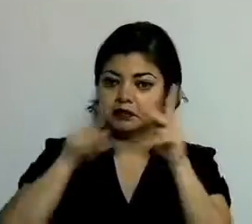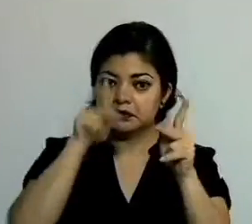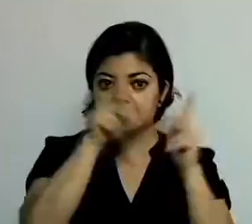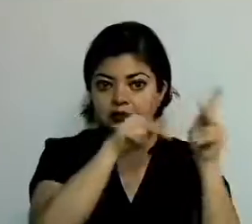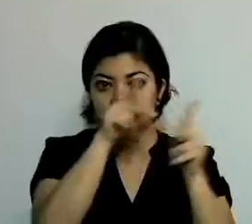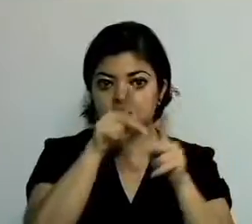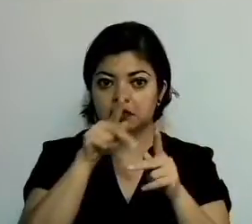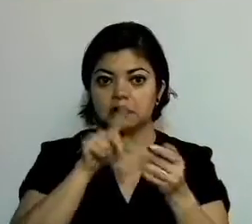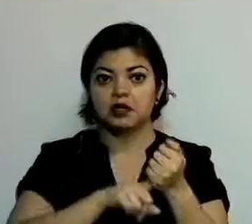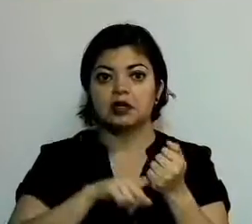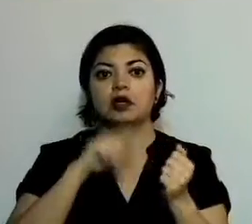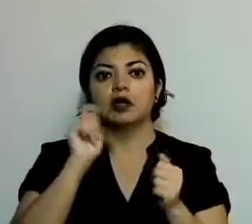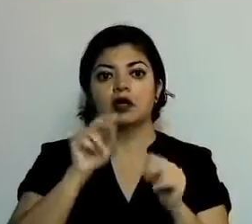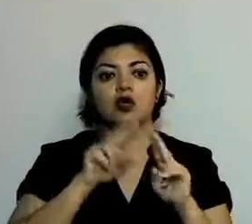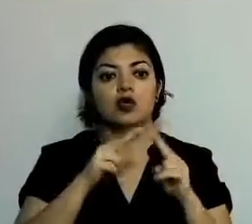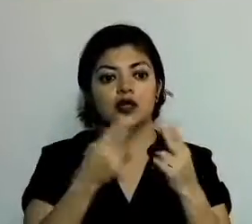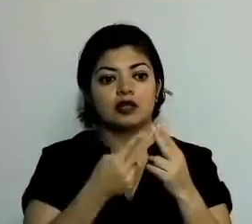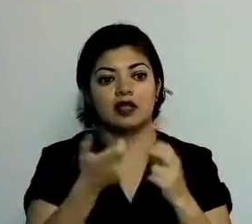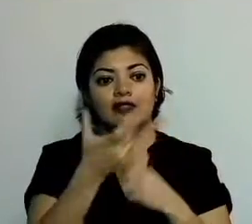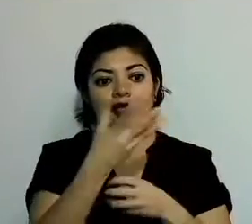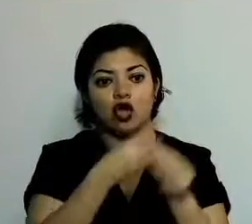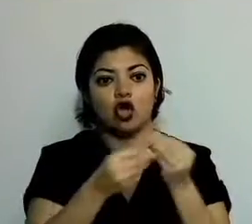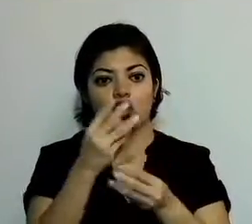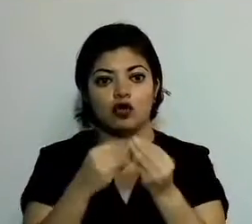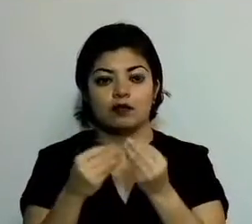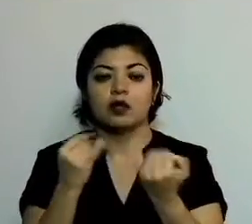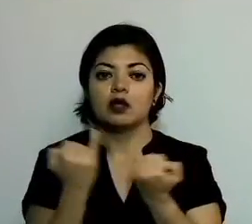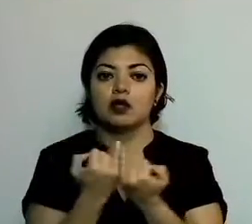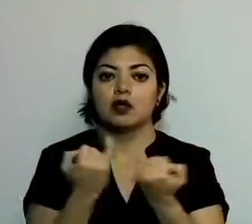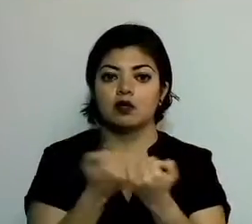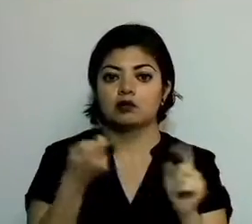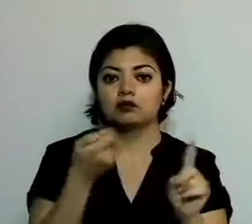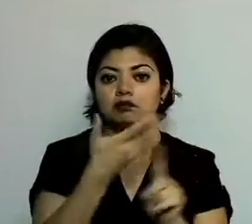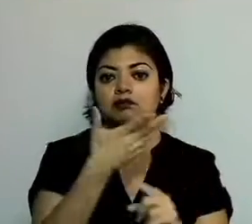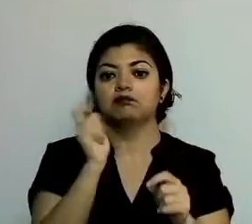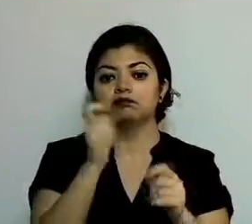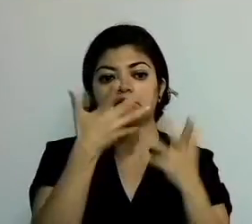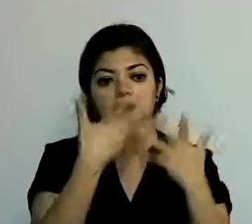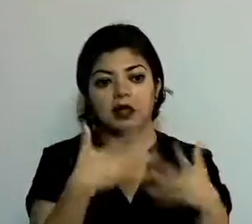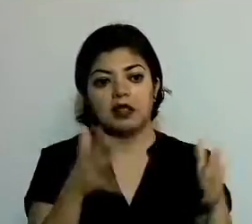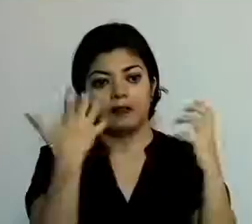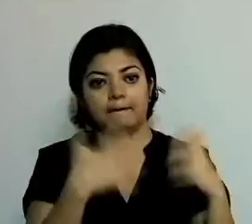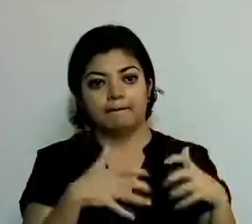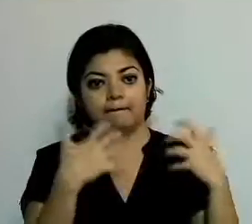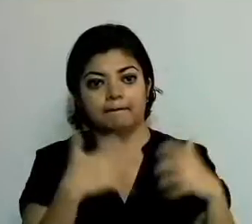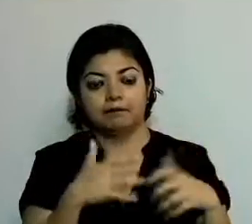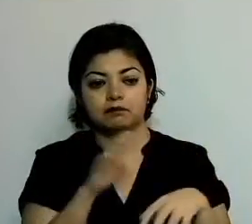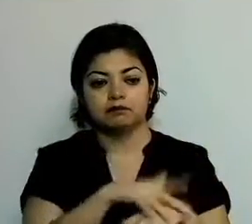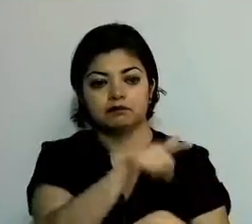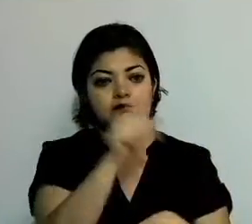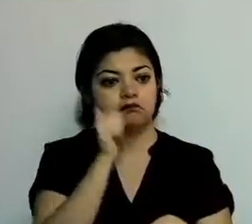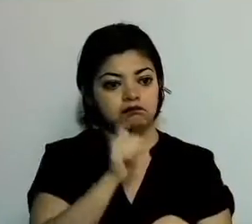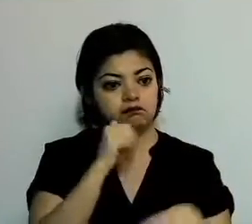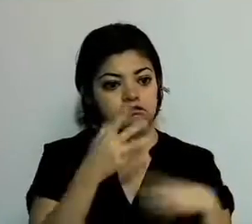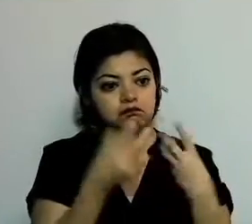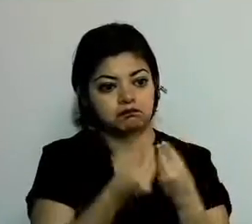a las unidades económicas, también denominadas grandes empresas, por su acompañamiento,